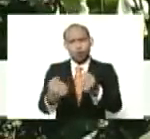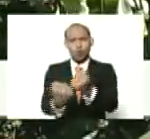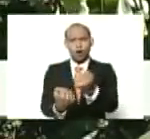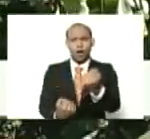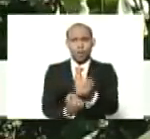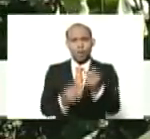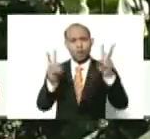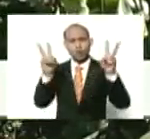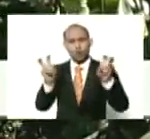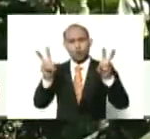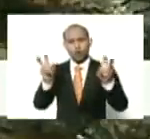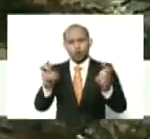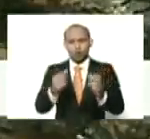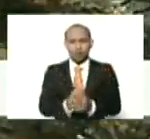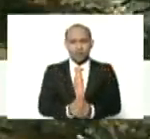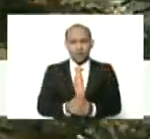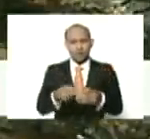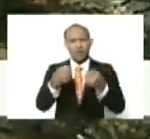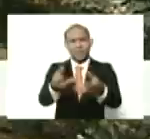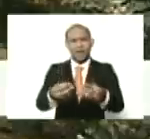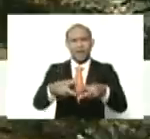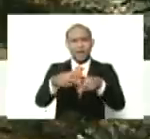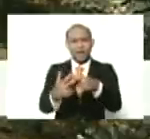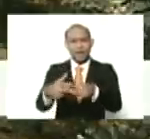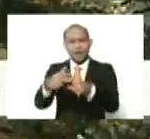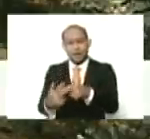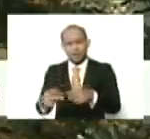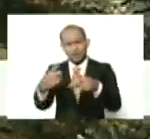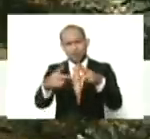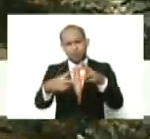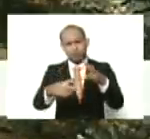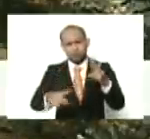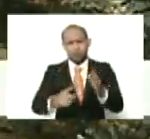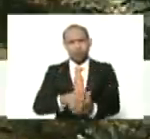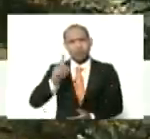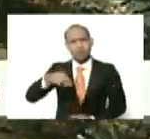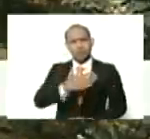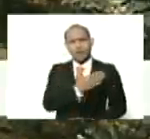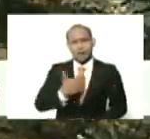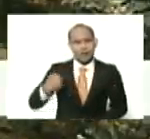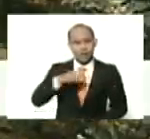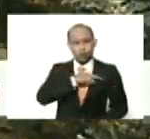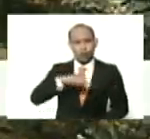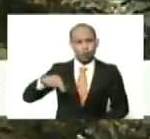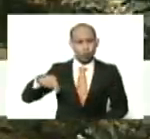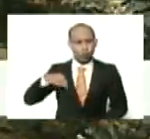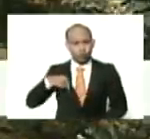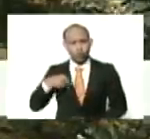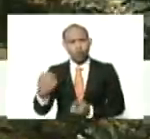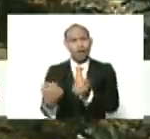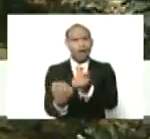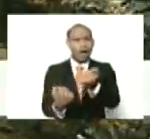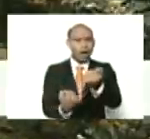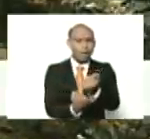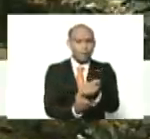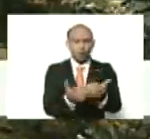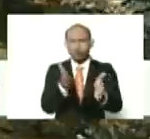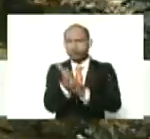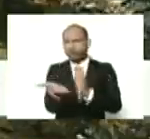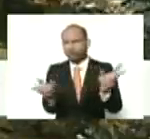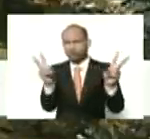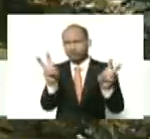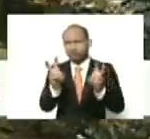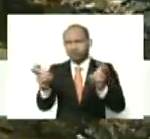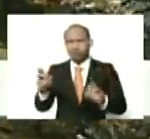con el tema de los kits, de herramientas, también nosotros queremos, señor presidente, que nos apoye para nosotros